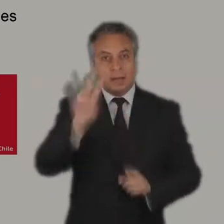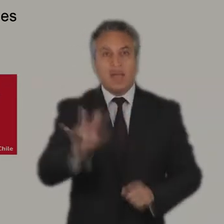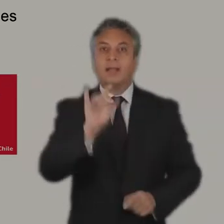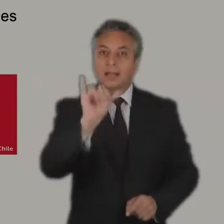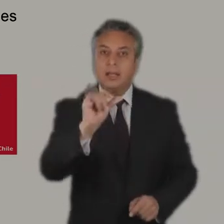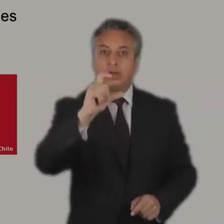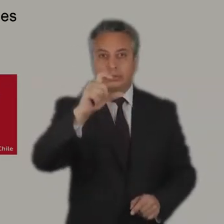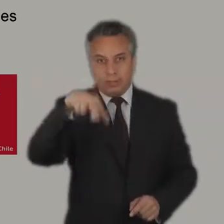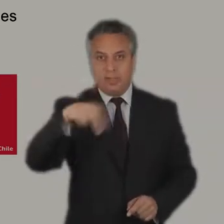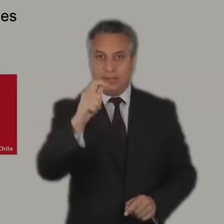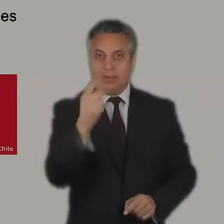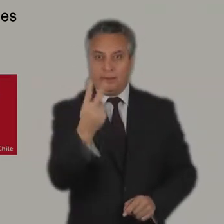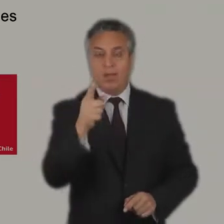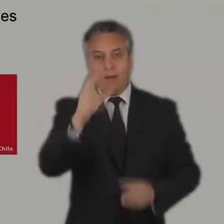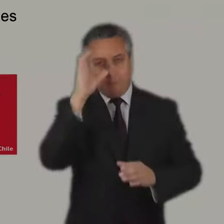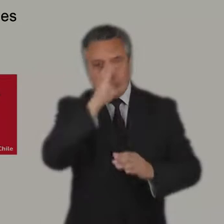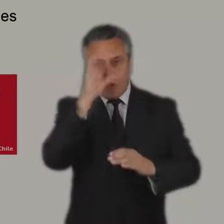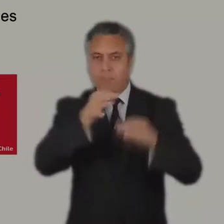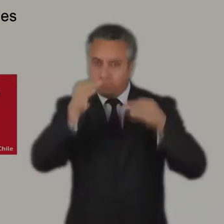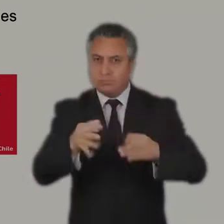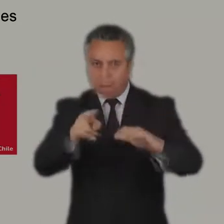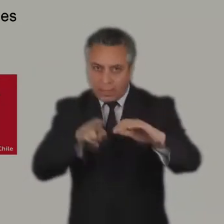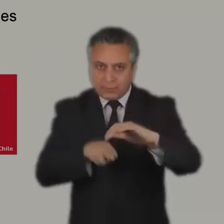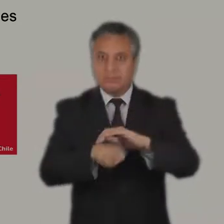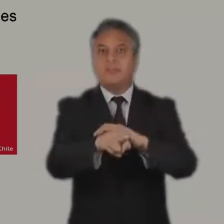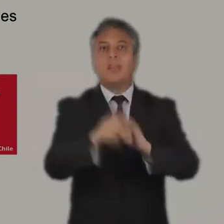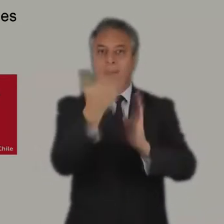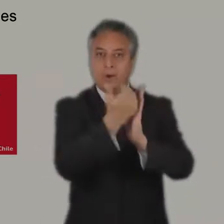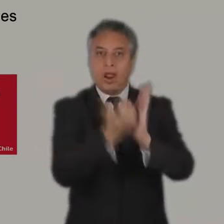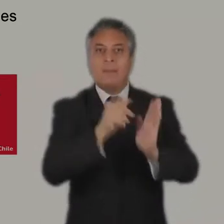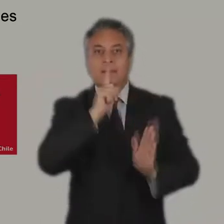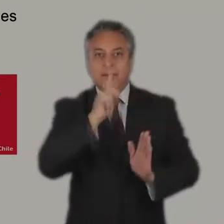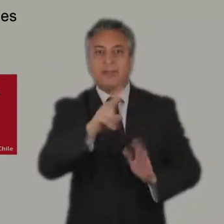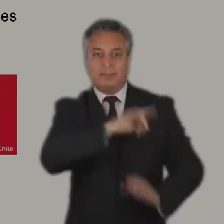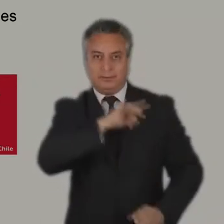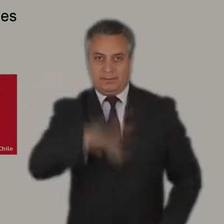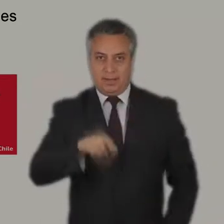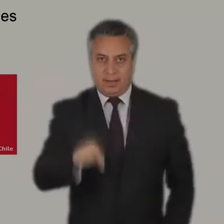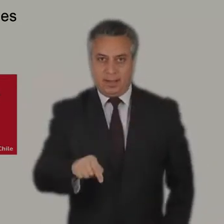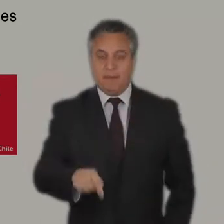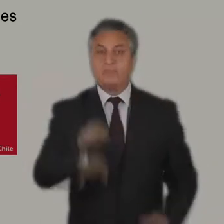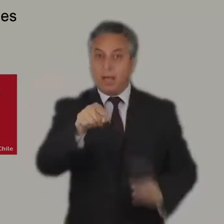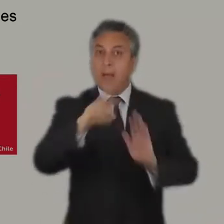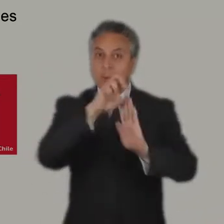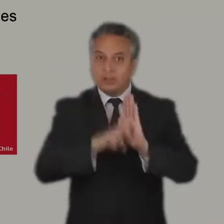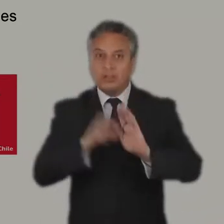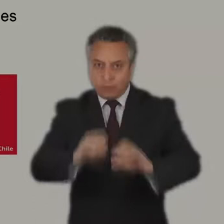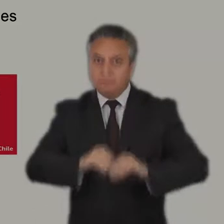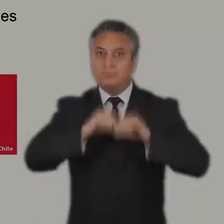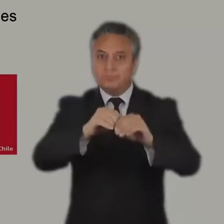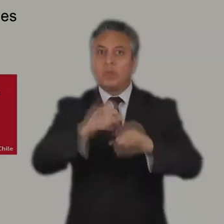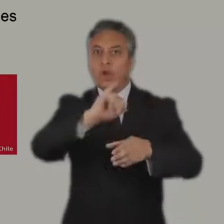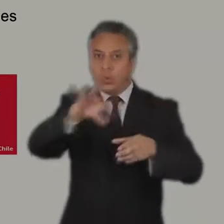Consejo Nacional de Televisión, que busca garantizar la accesibilidad universal en programas de televisión chilena. Este